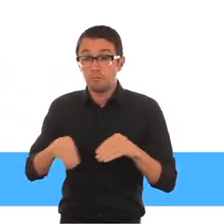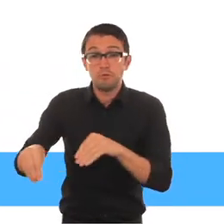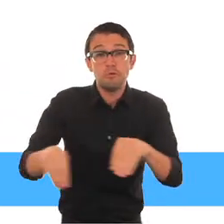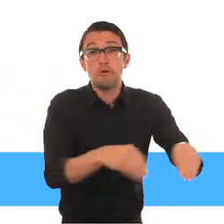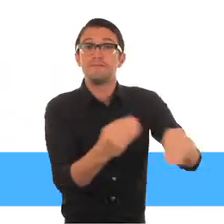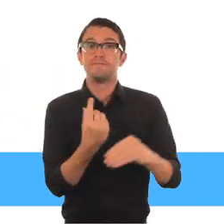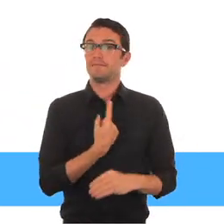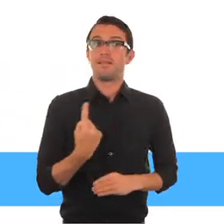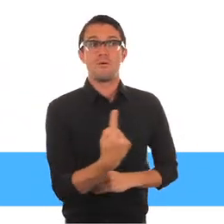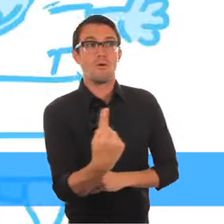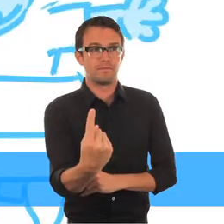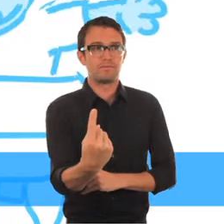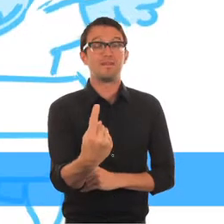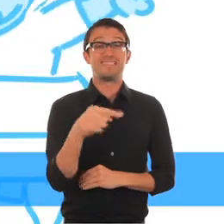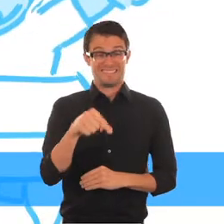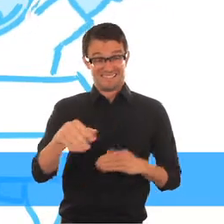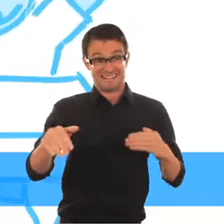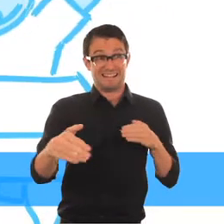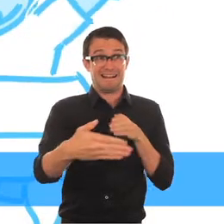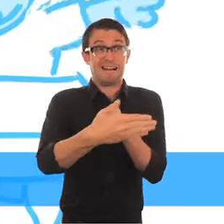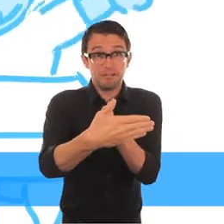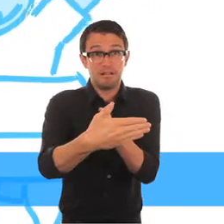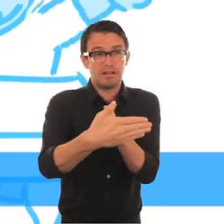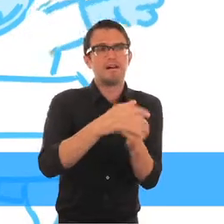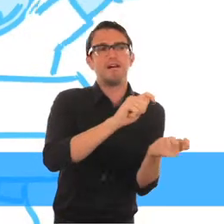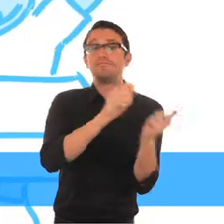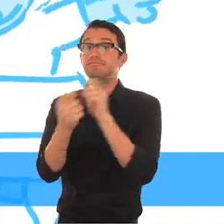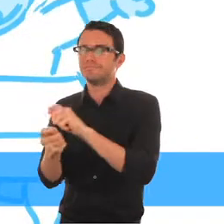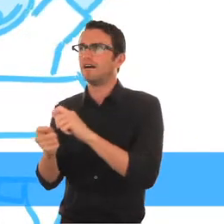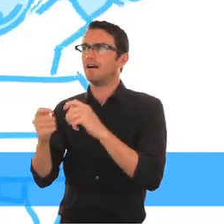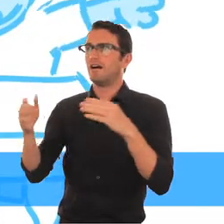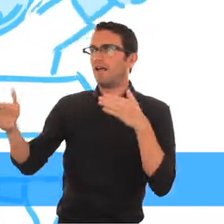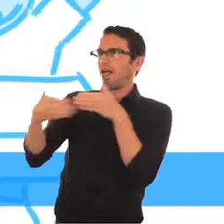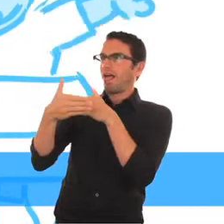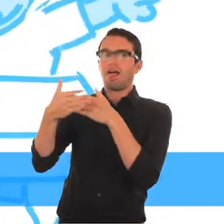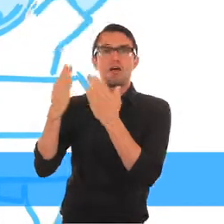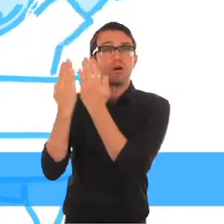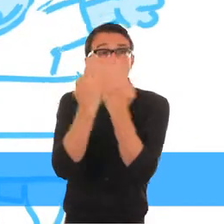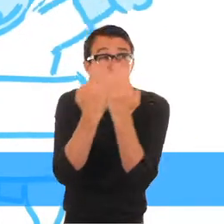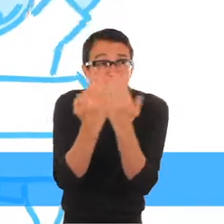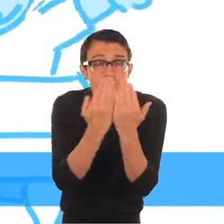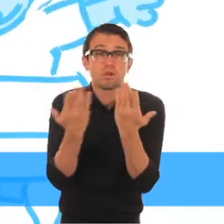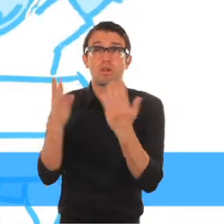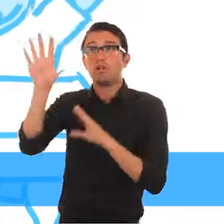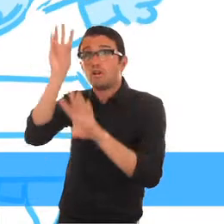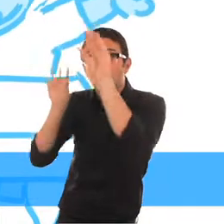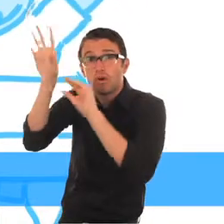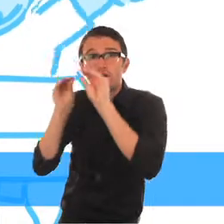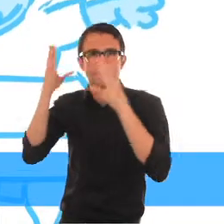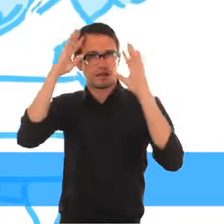sin orientación. A su vez, esa limitación provoca una restricción de la participación, como la exclusión de la escuela.